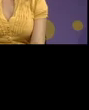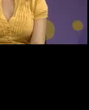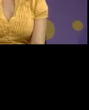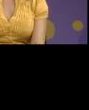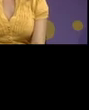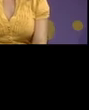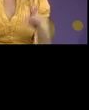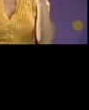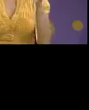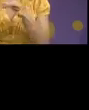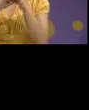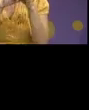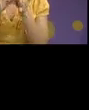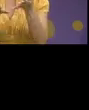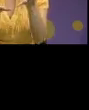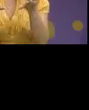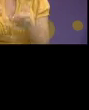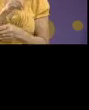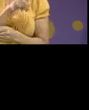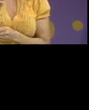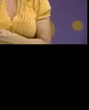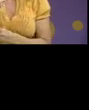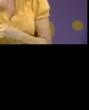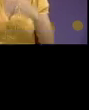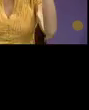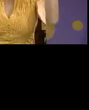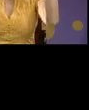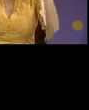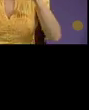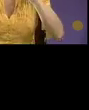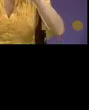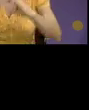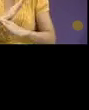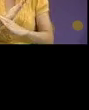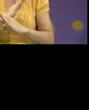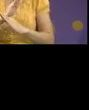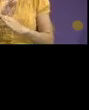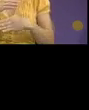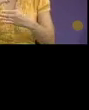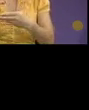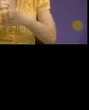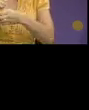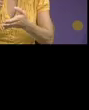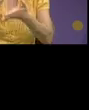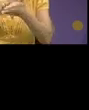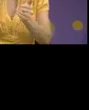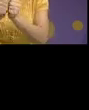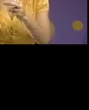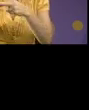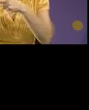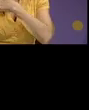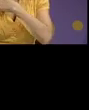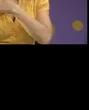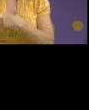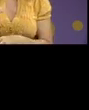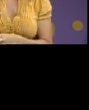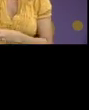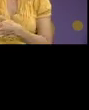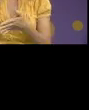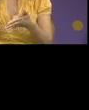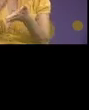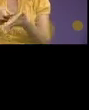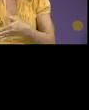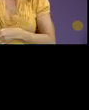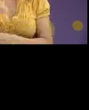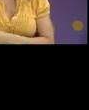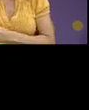En Nexus queremos que usted se encuentre informado para que pueda ejercer su voto con responsabilidad en las próximas elecciones del